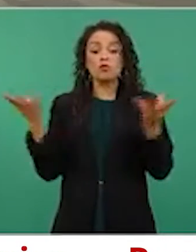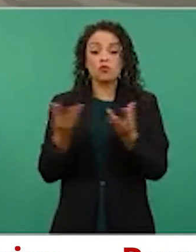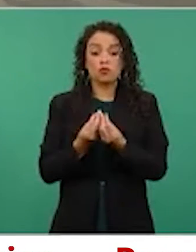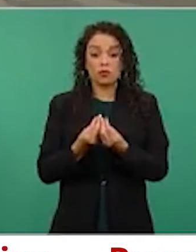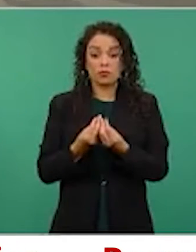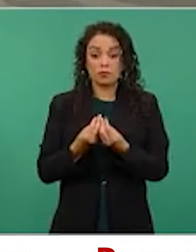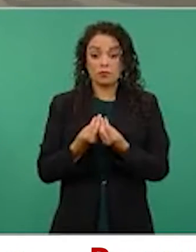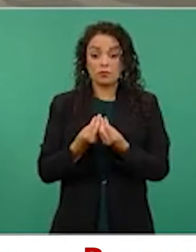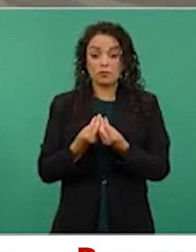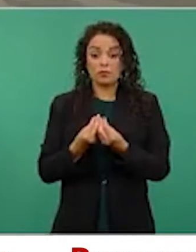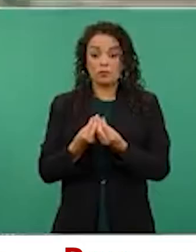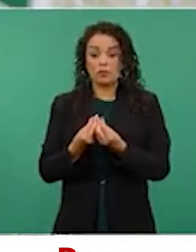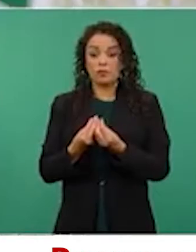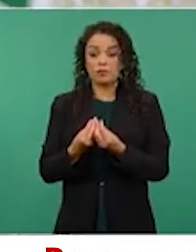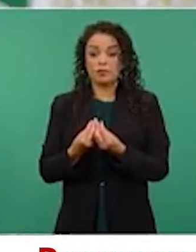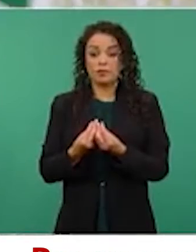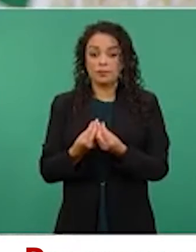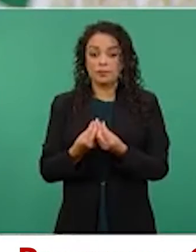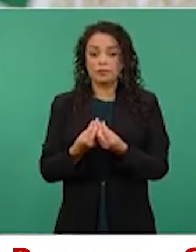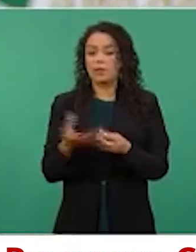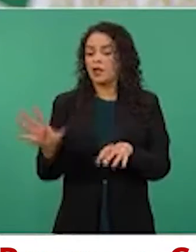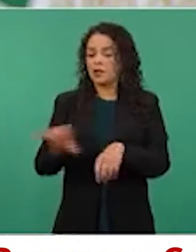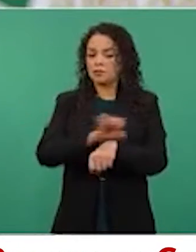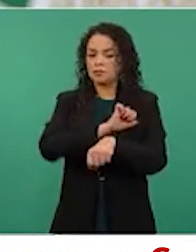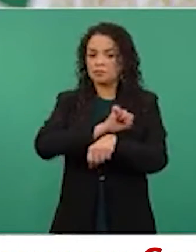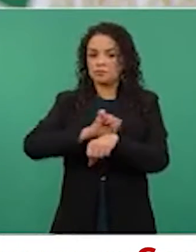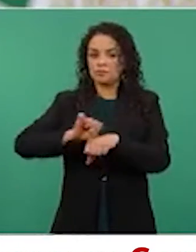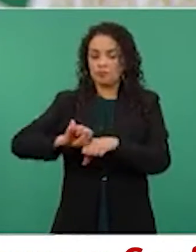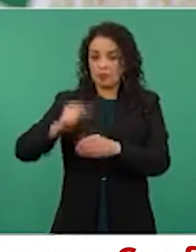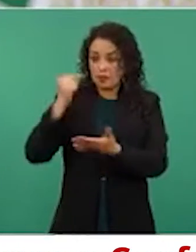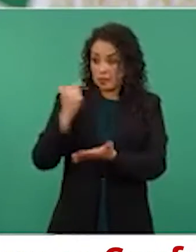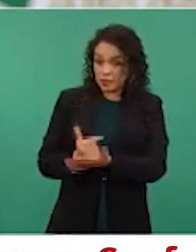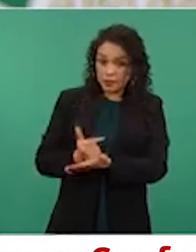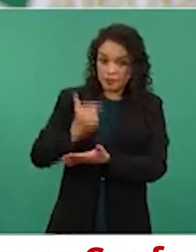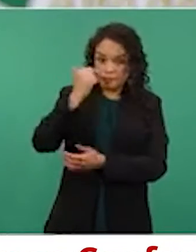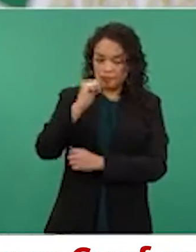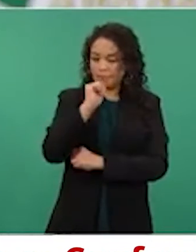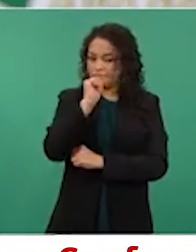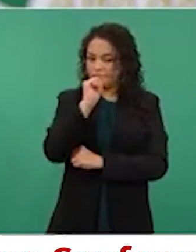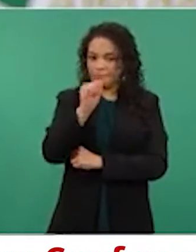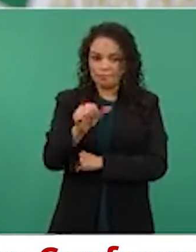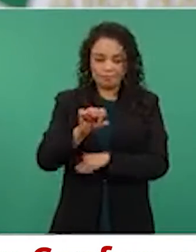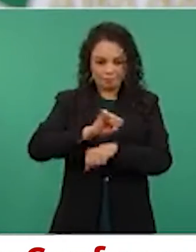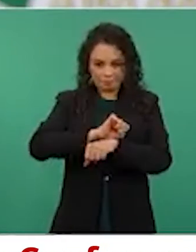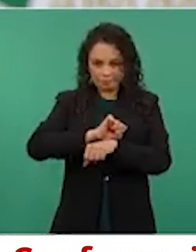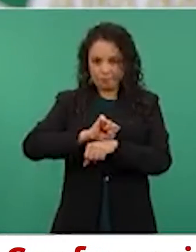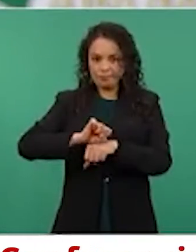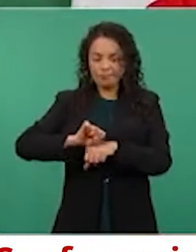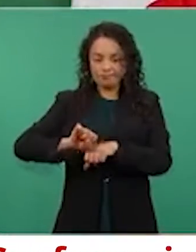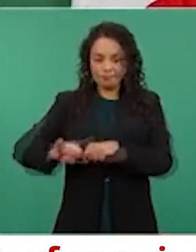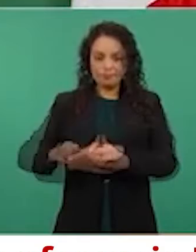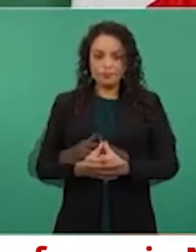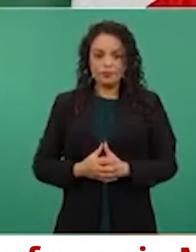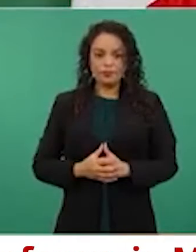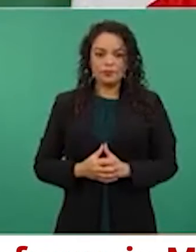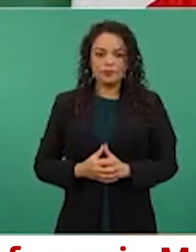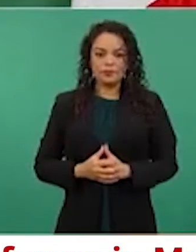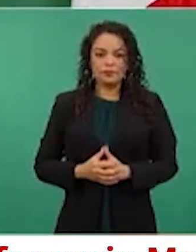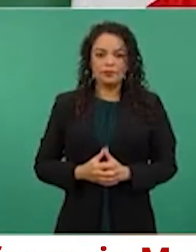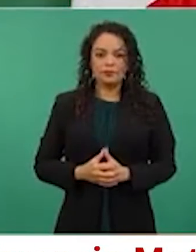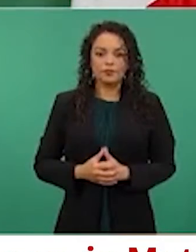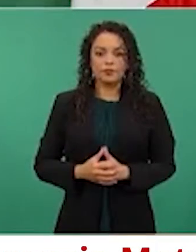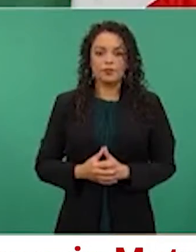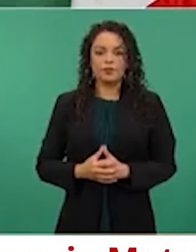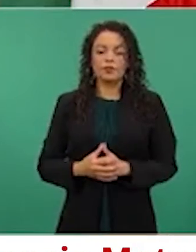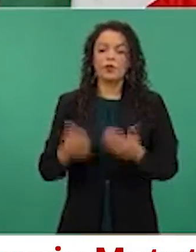estas edades han sido casos leves, nadie ha tenido una enfermedad de mayor importancia. En la